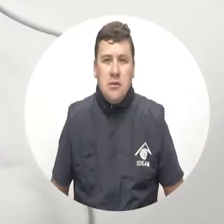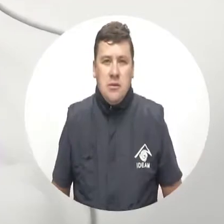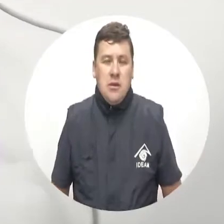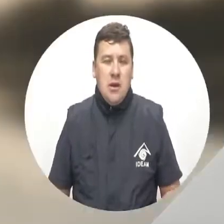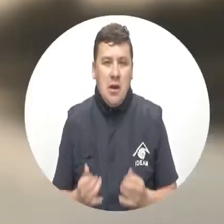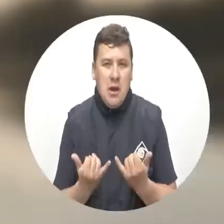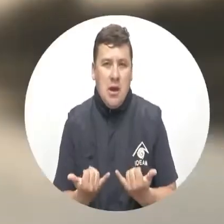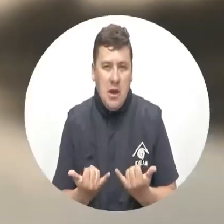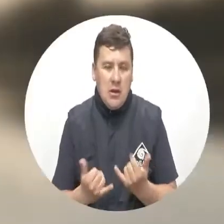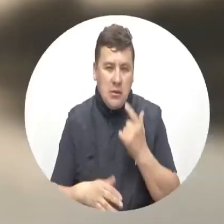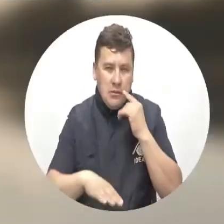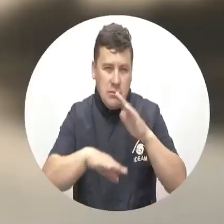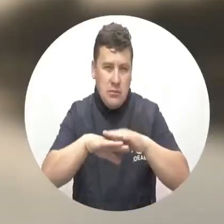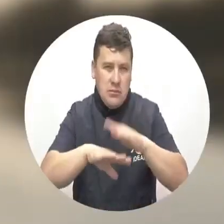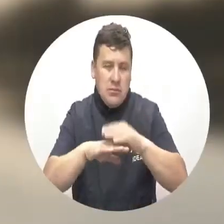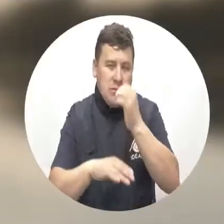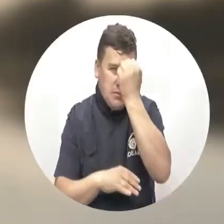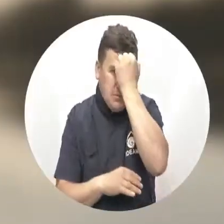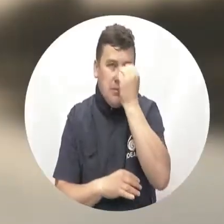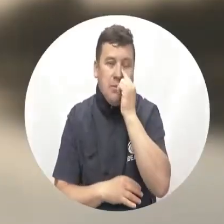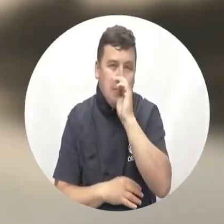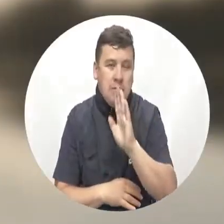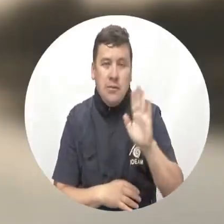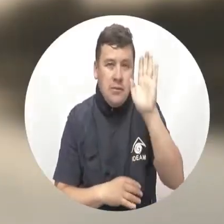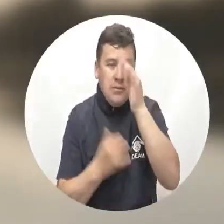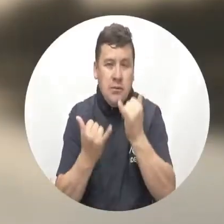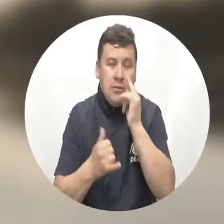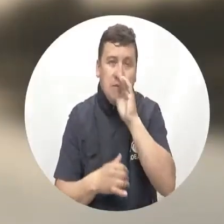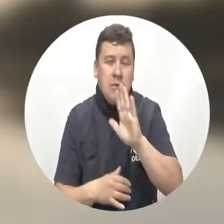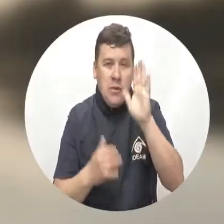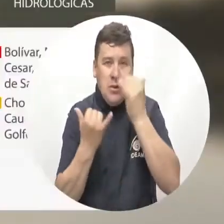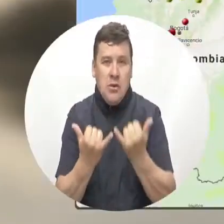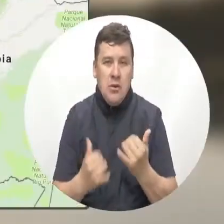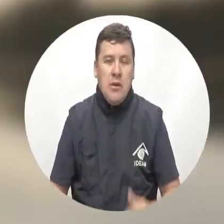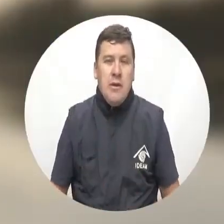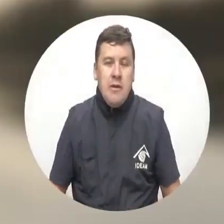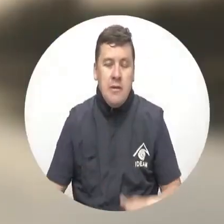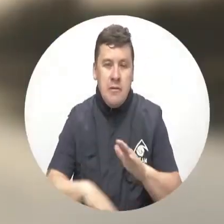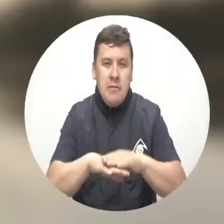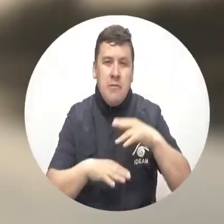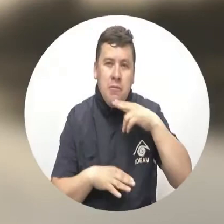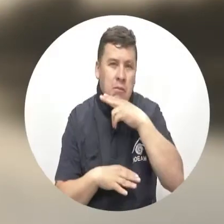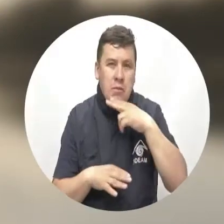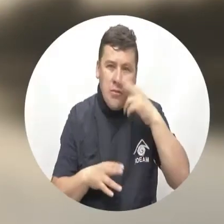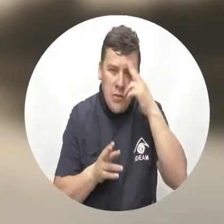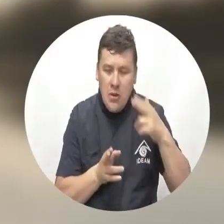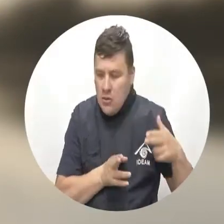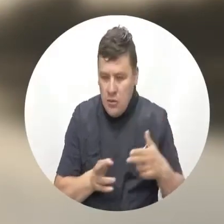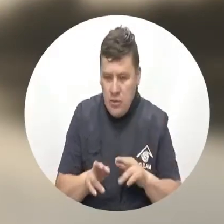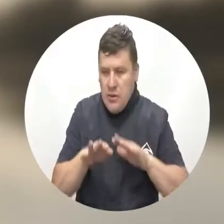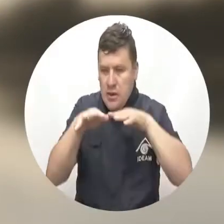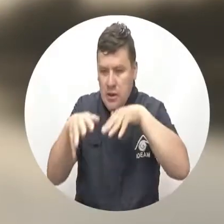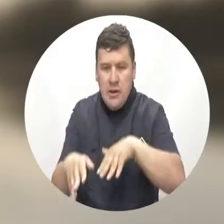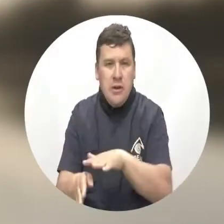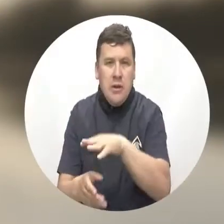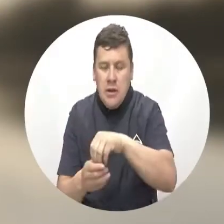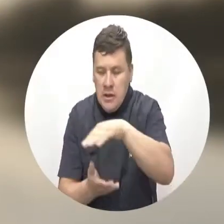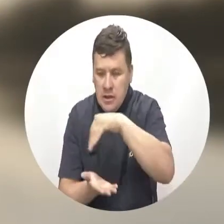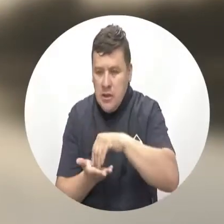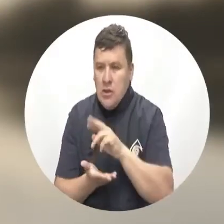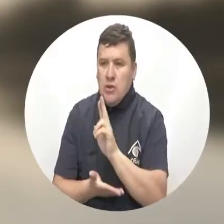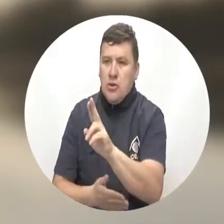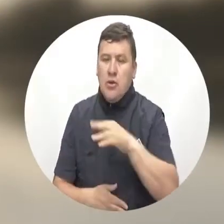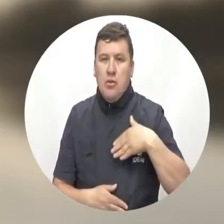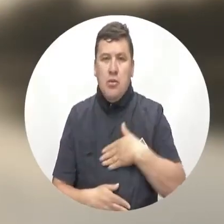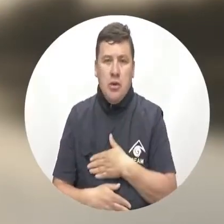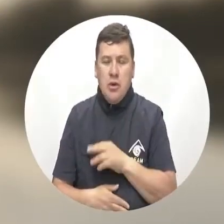Ahora, mucha atención a las principales alertas para hoy a nivel nacional Alerta roja por crecientes en ríos y riberas en el centro y sur